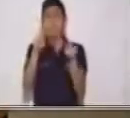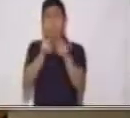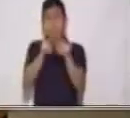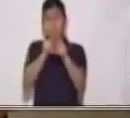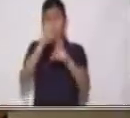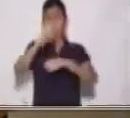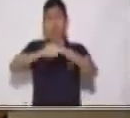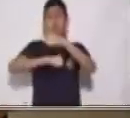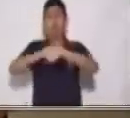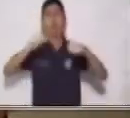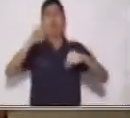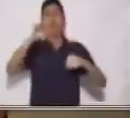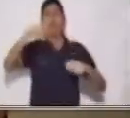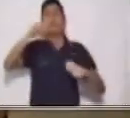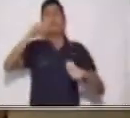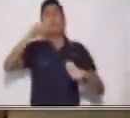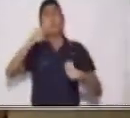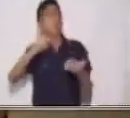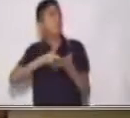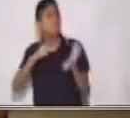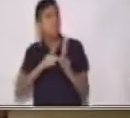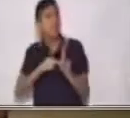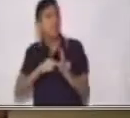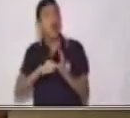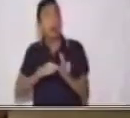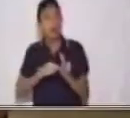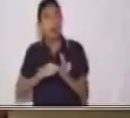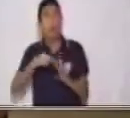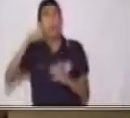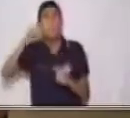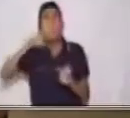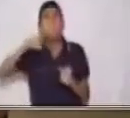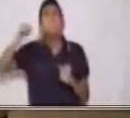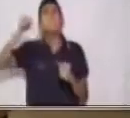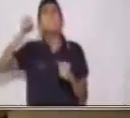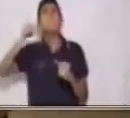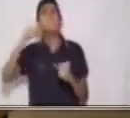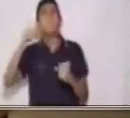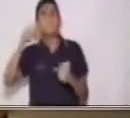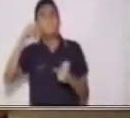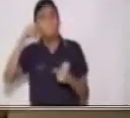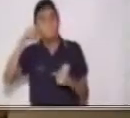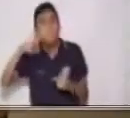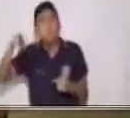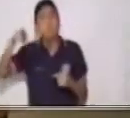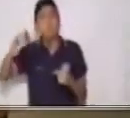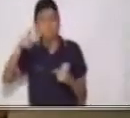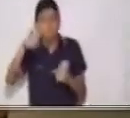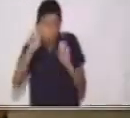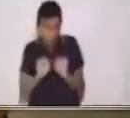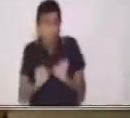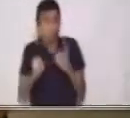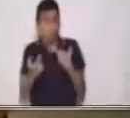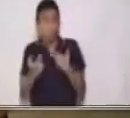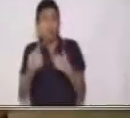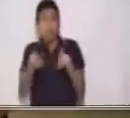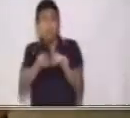Y con los fonemas. Los felicito. Muy bien. Lo podemos compartir con un adulto responsable. Le podemos decir y